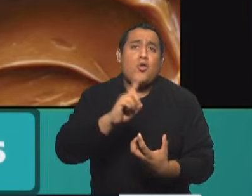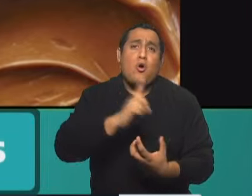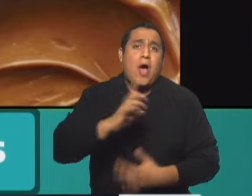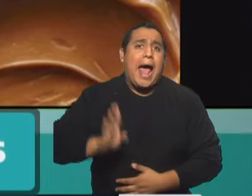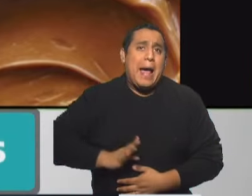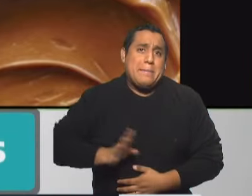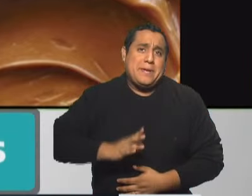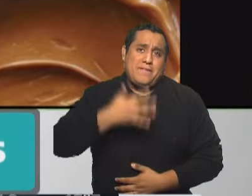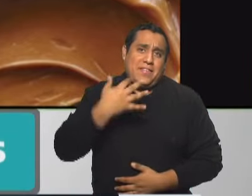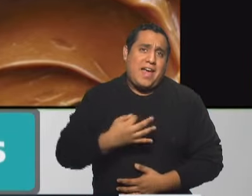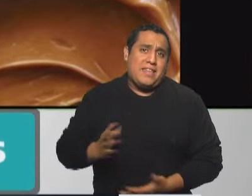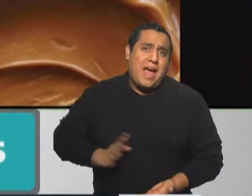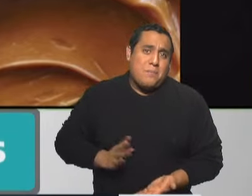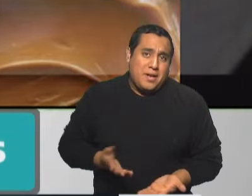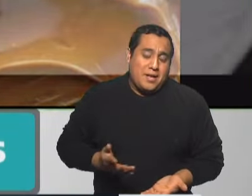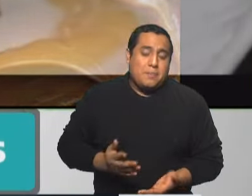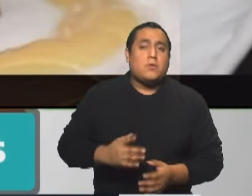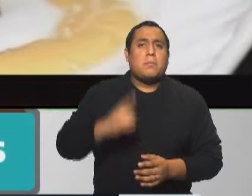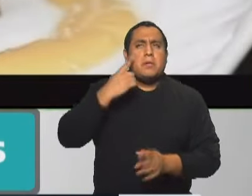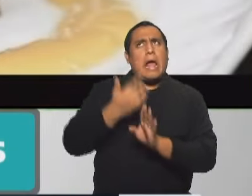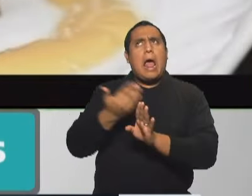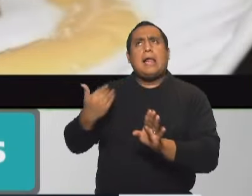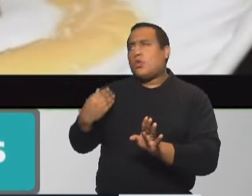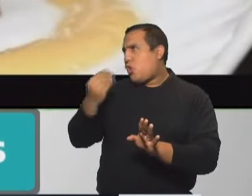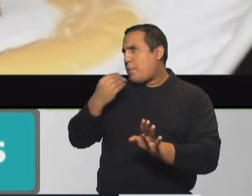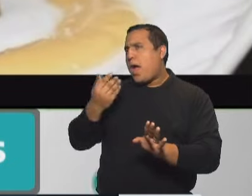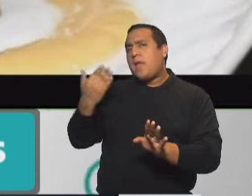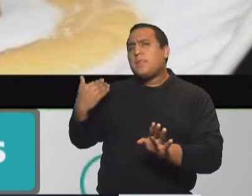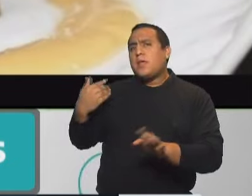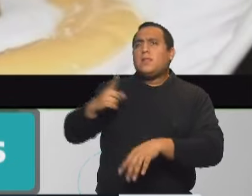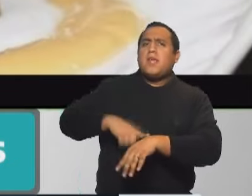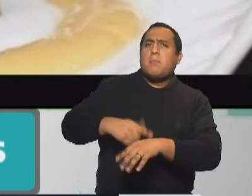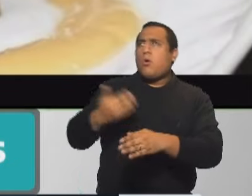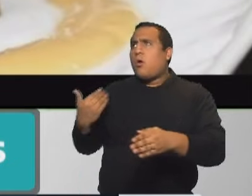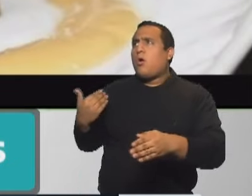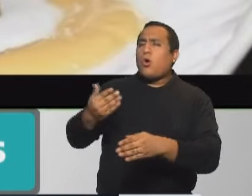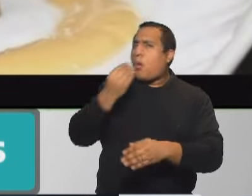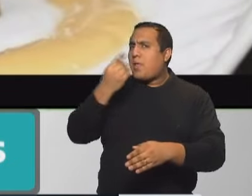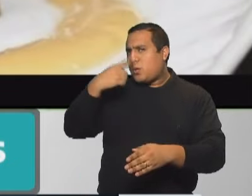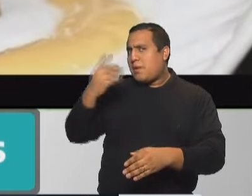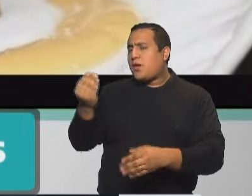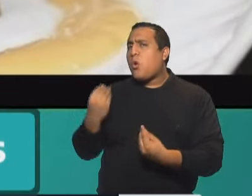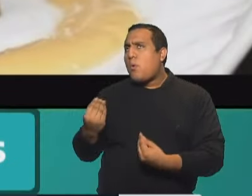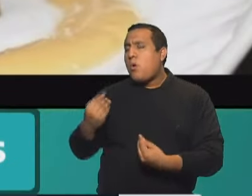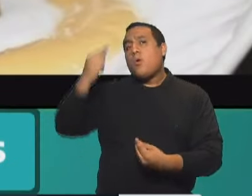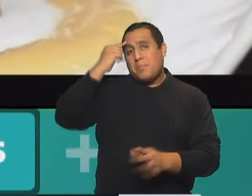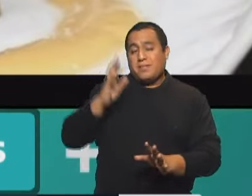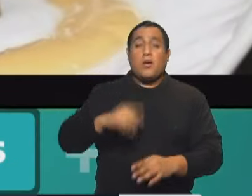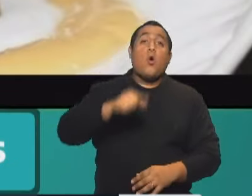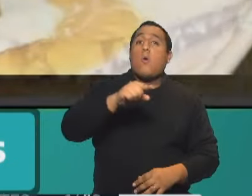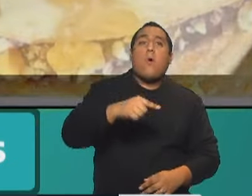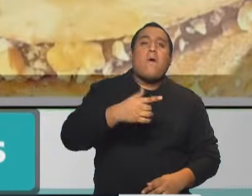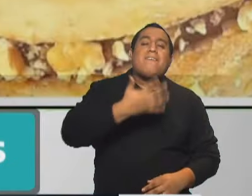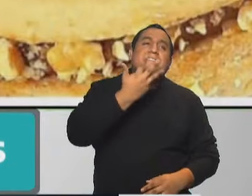hambre. Entonces, primero eso, si pasó tiempo, ¿cuánto tiempo? Por otro lado, yo digo, si ya sos golosa